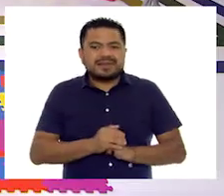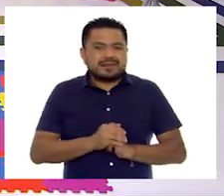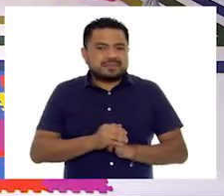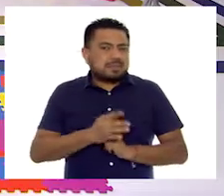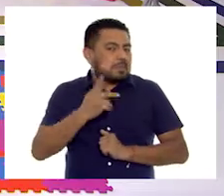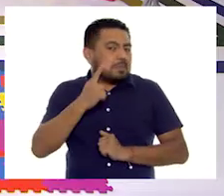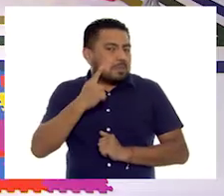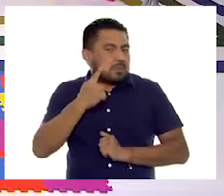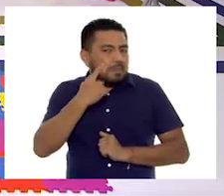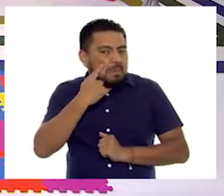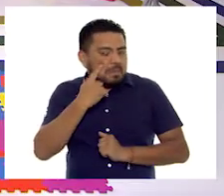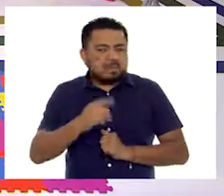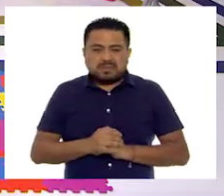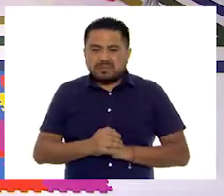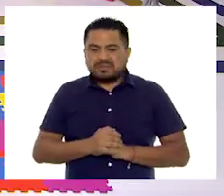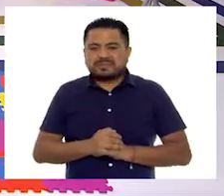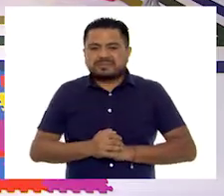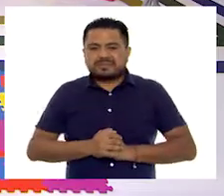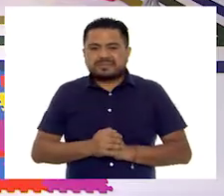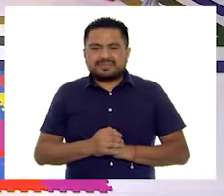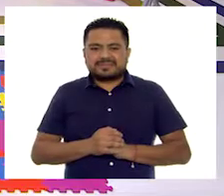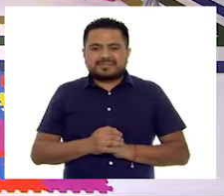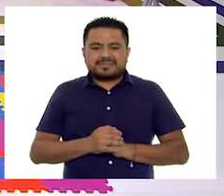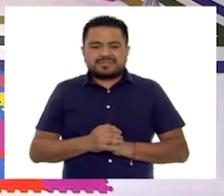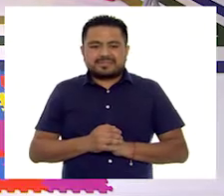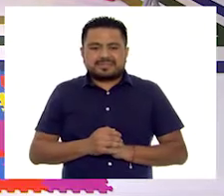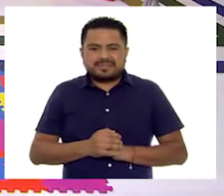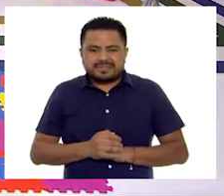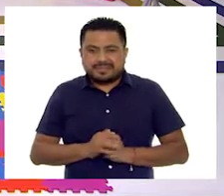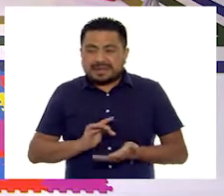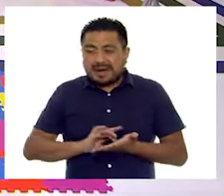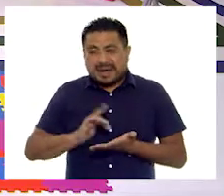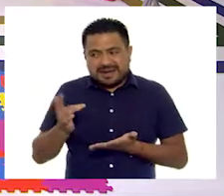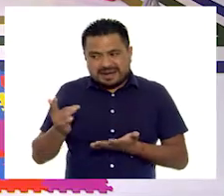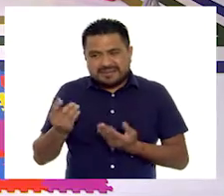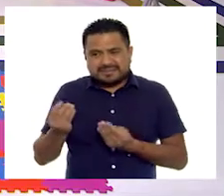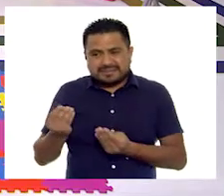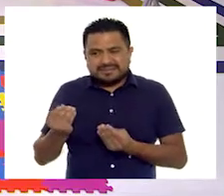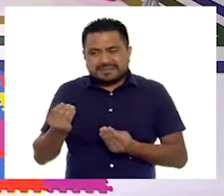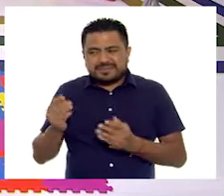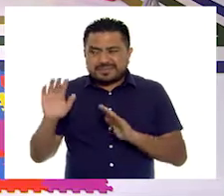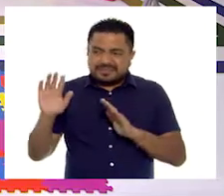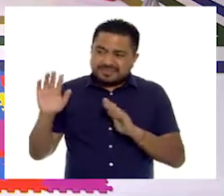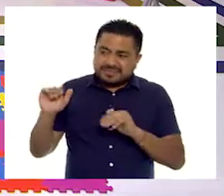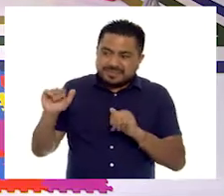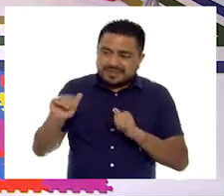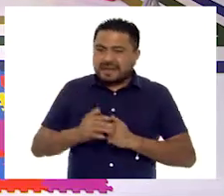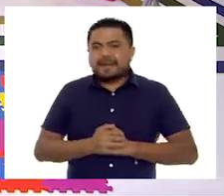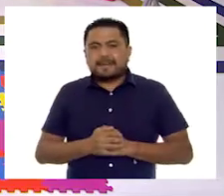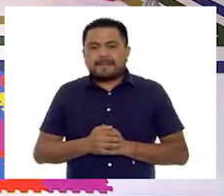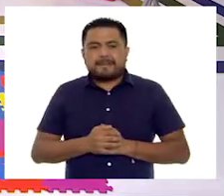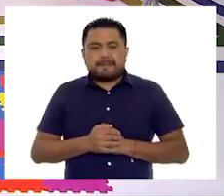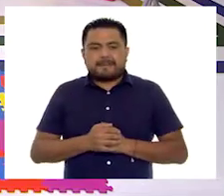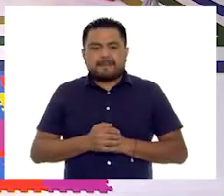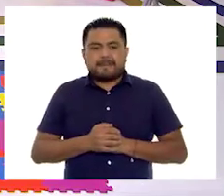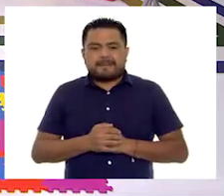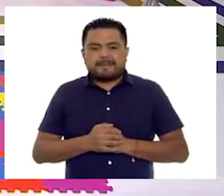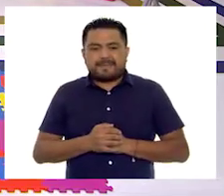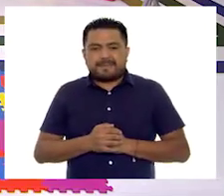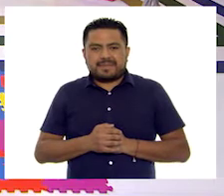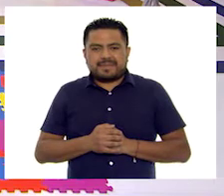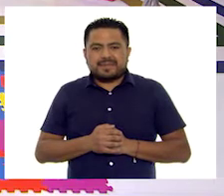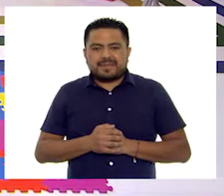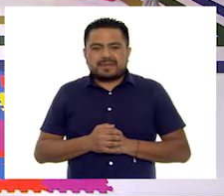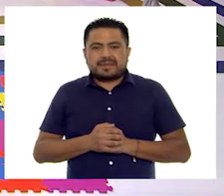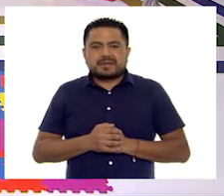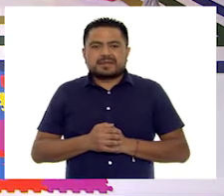a ver. Ya tenemos. Ahí está. está, Gabriela. Muchas gracias. Adiós. Ay, ¿sá Rafael la anda